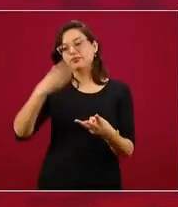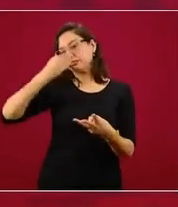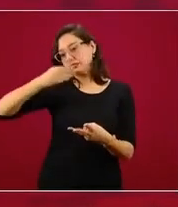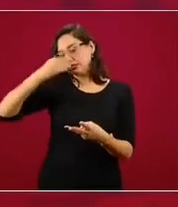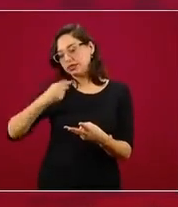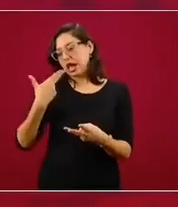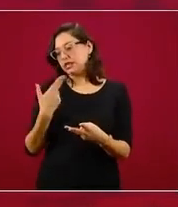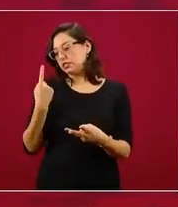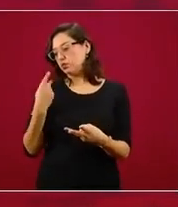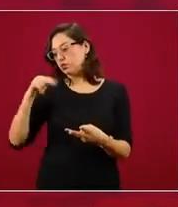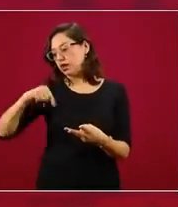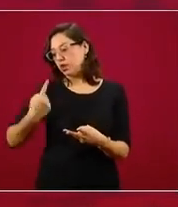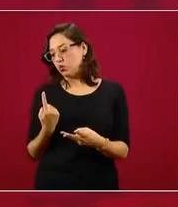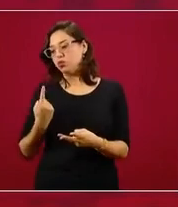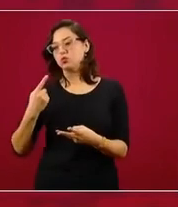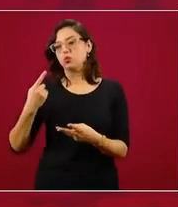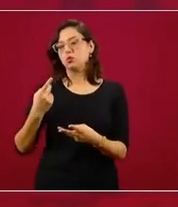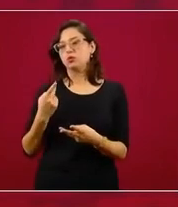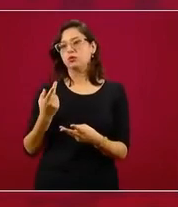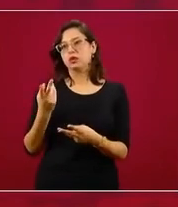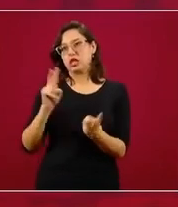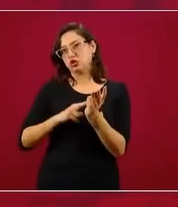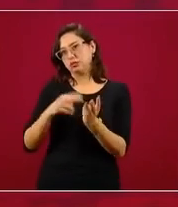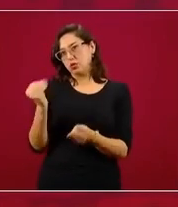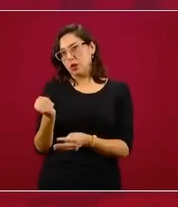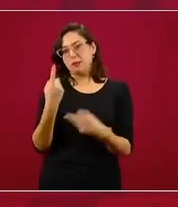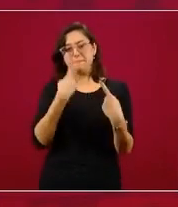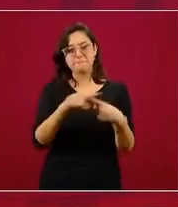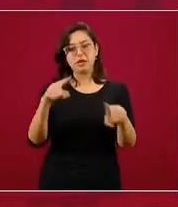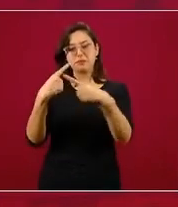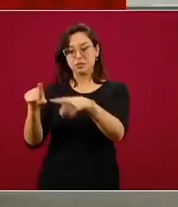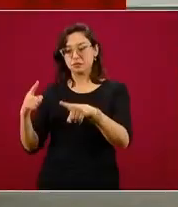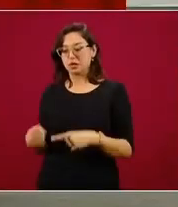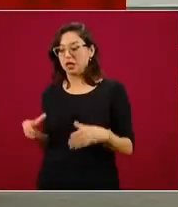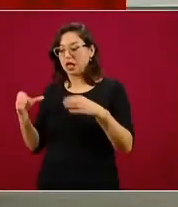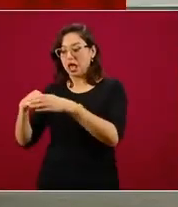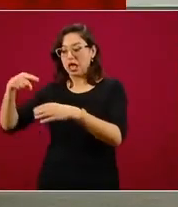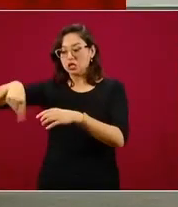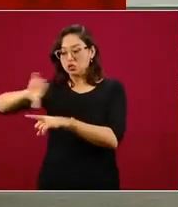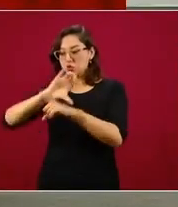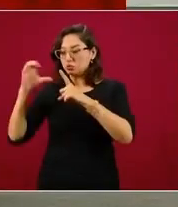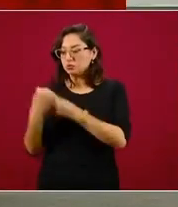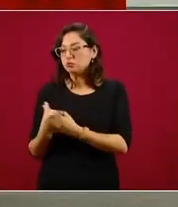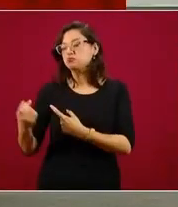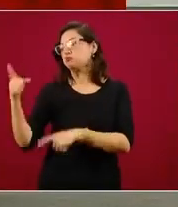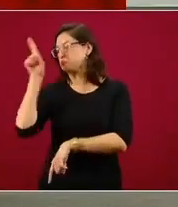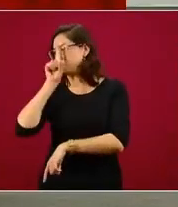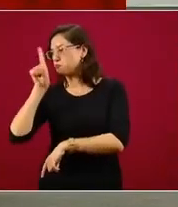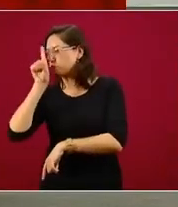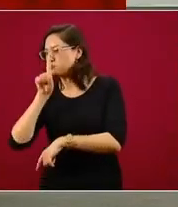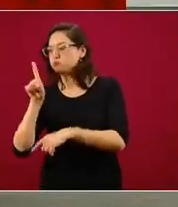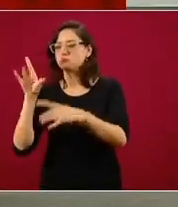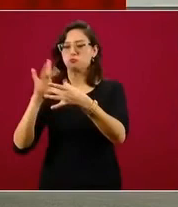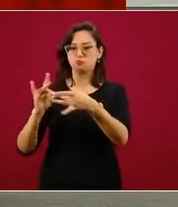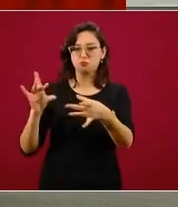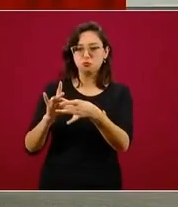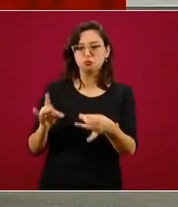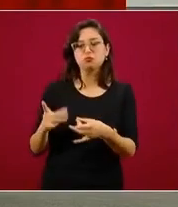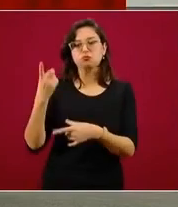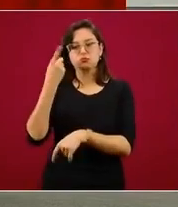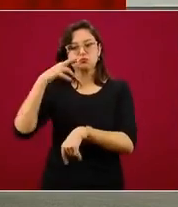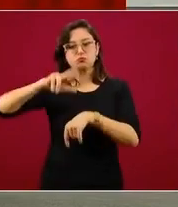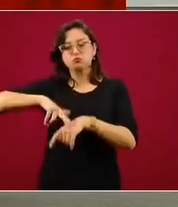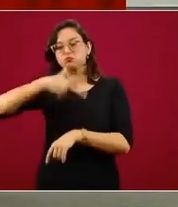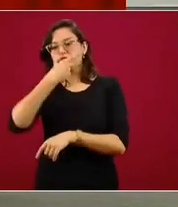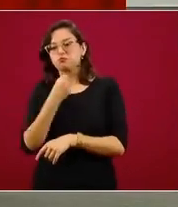2009 y varias otras. Y el propósito de ese comité es asesorar a la persona director